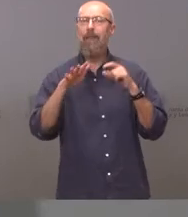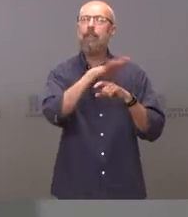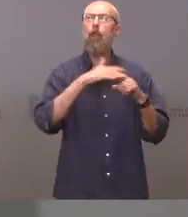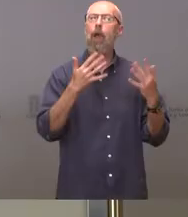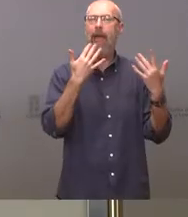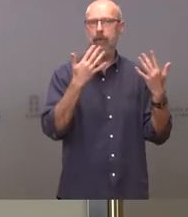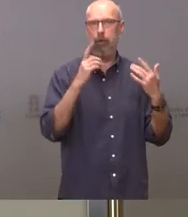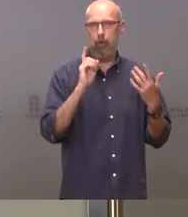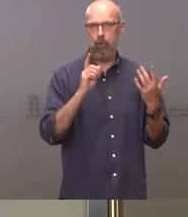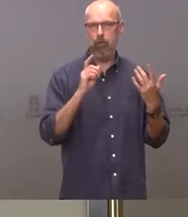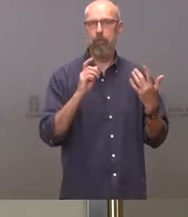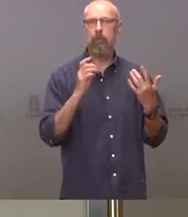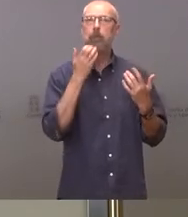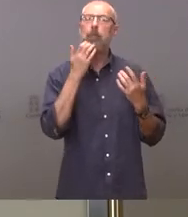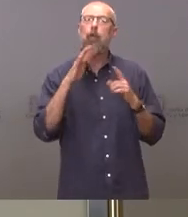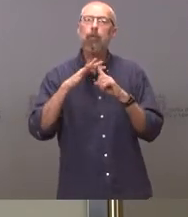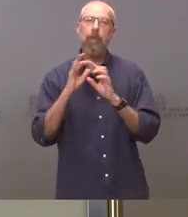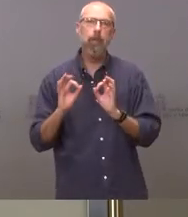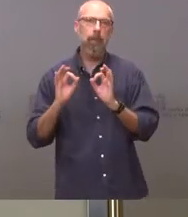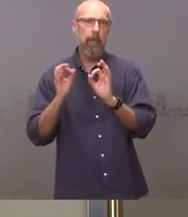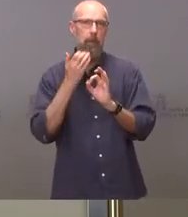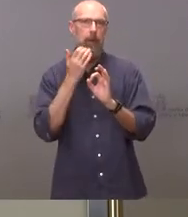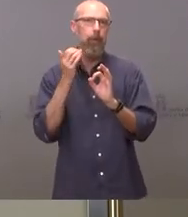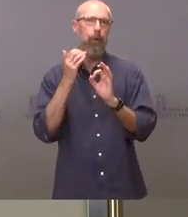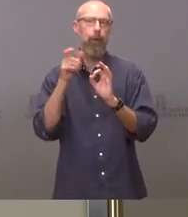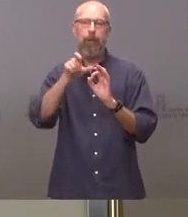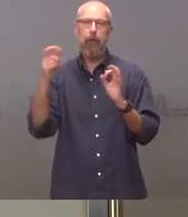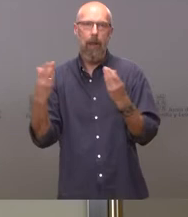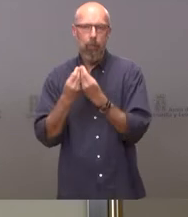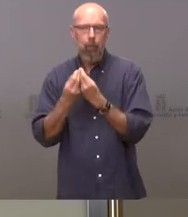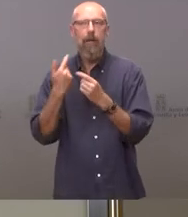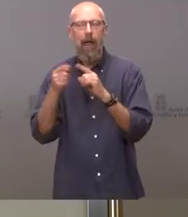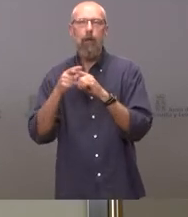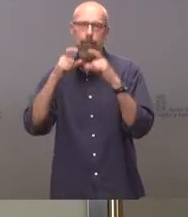salvo situaciones determinadas como concentraciones masivas de personas